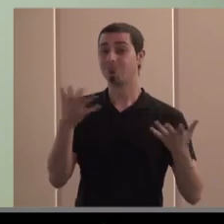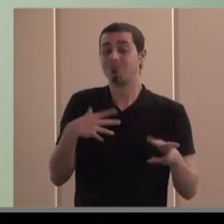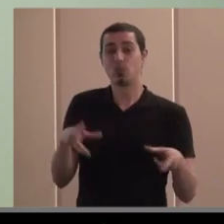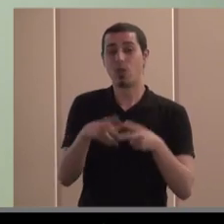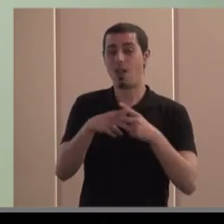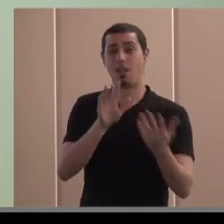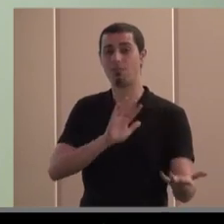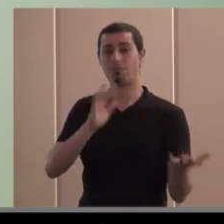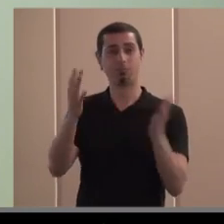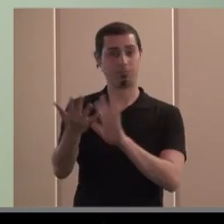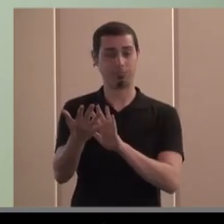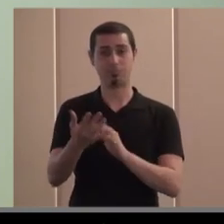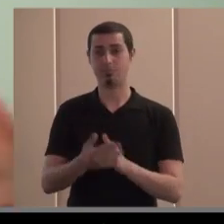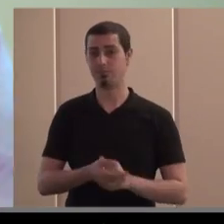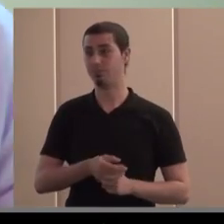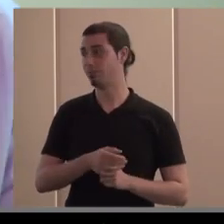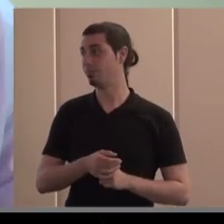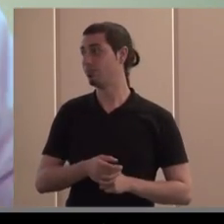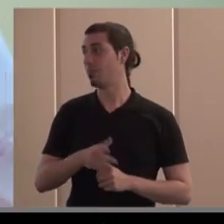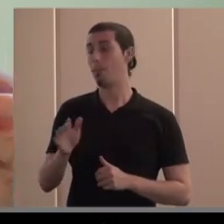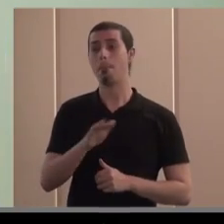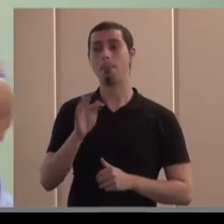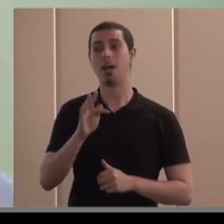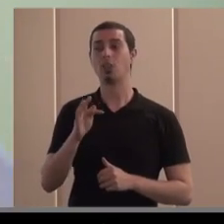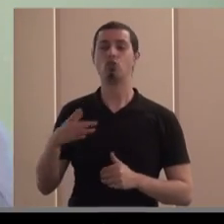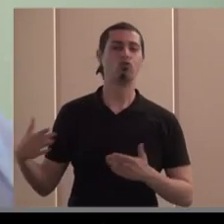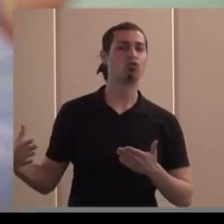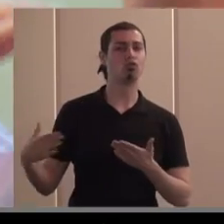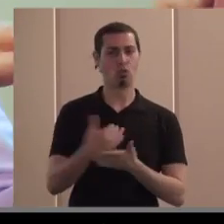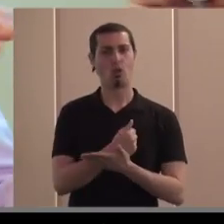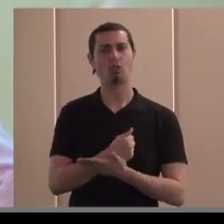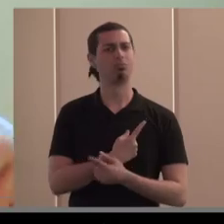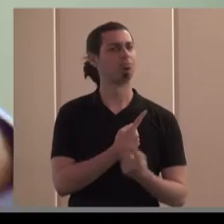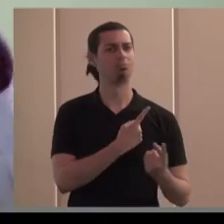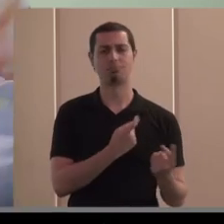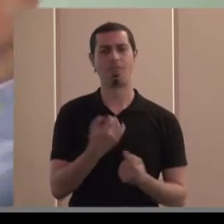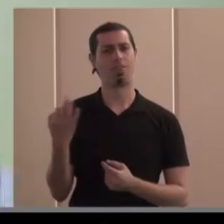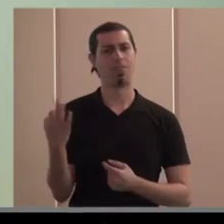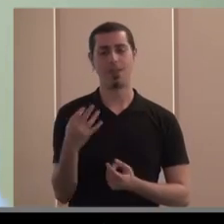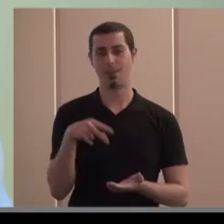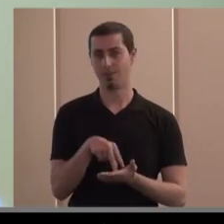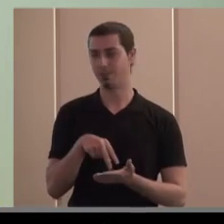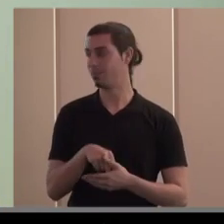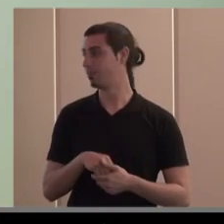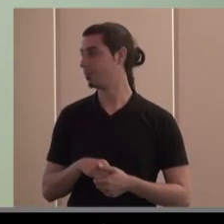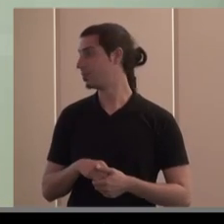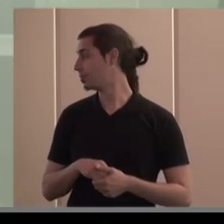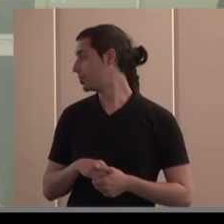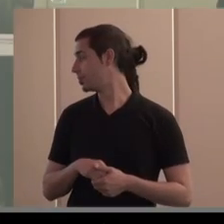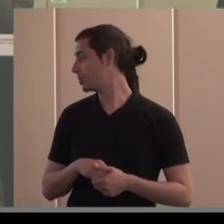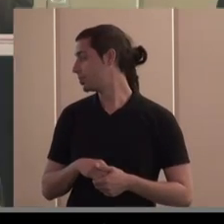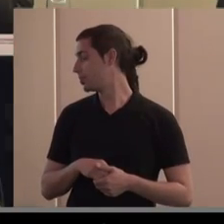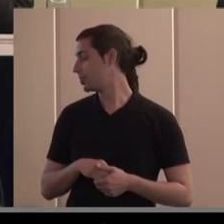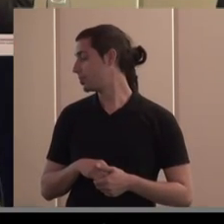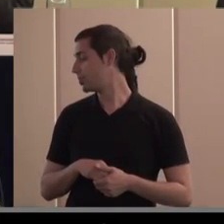cambiando y que conste que todos somos necesarios tenemos una